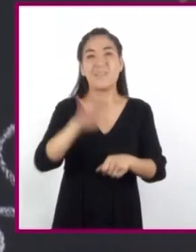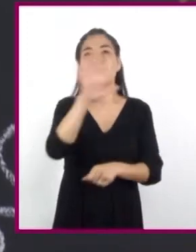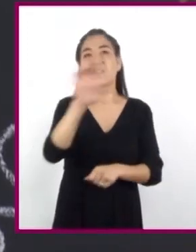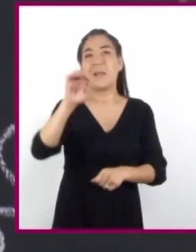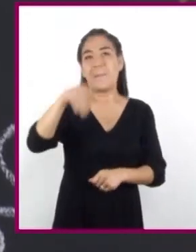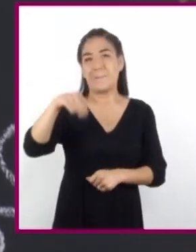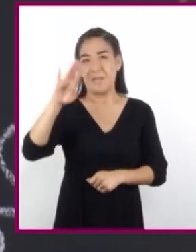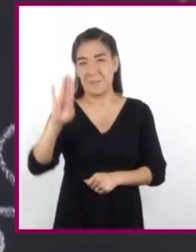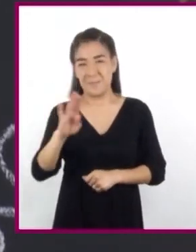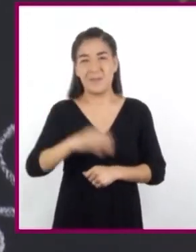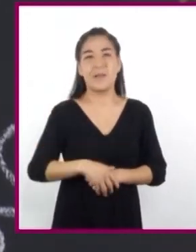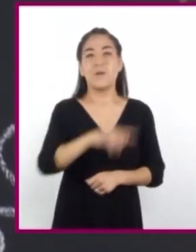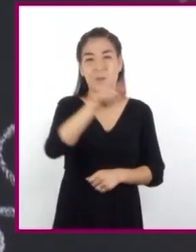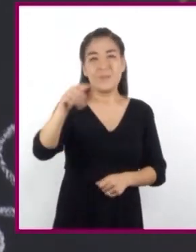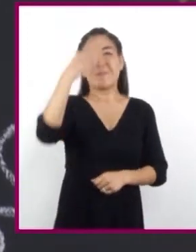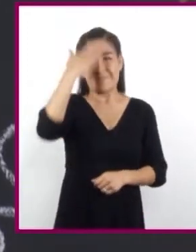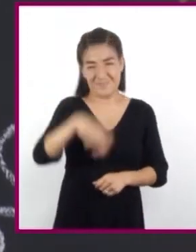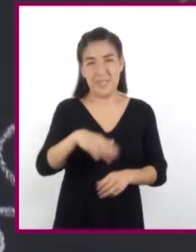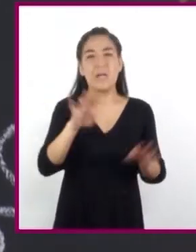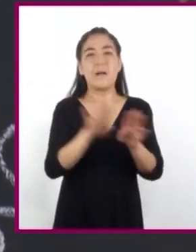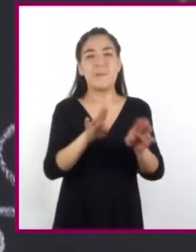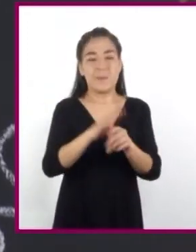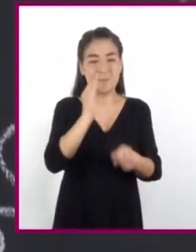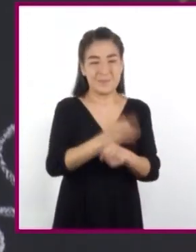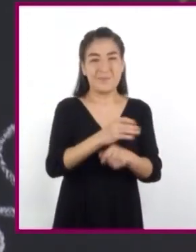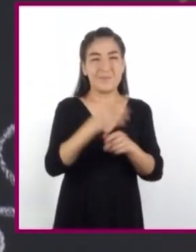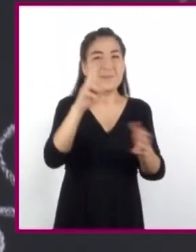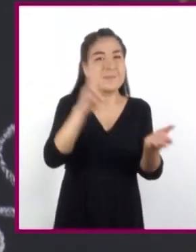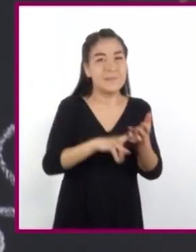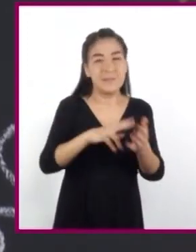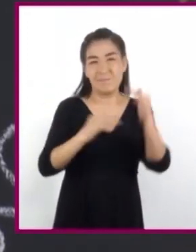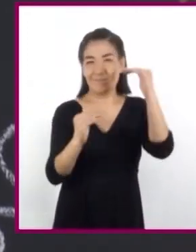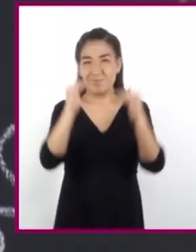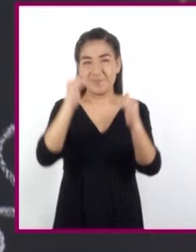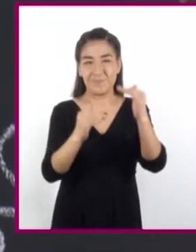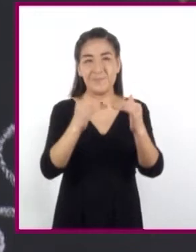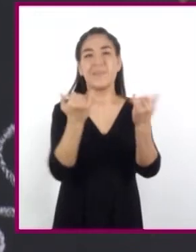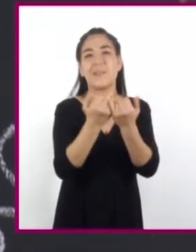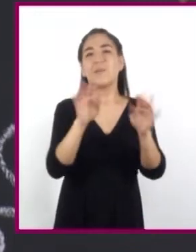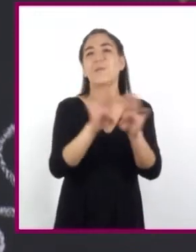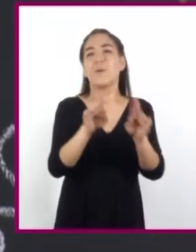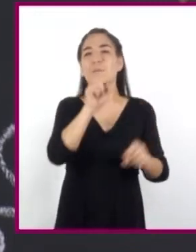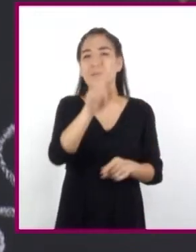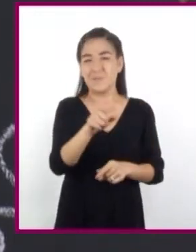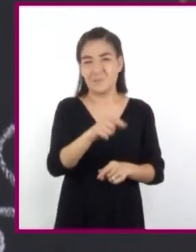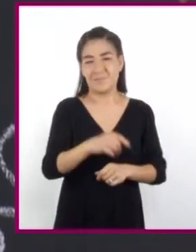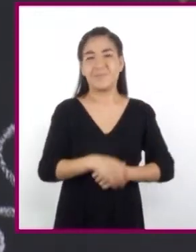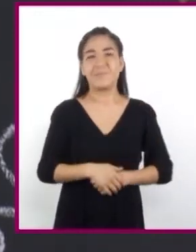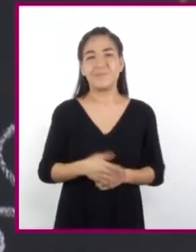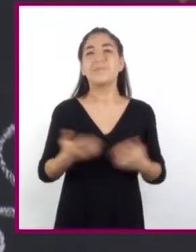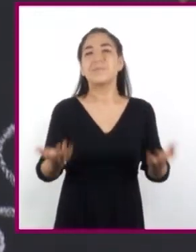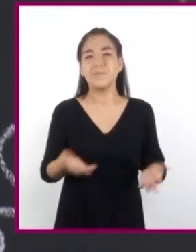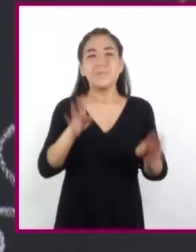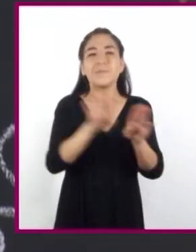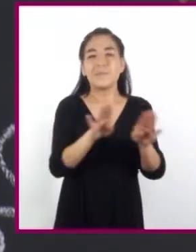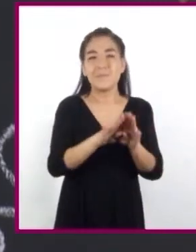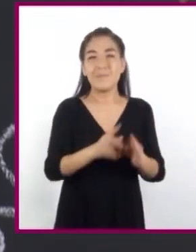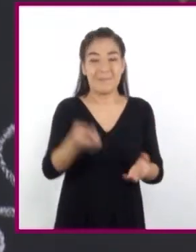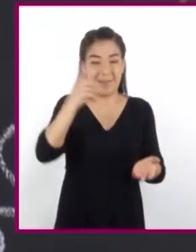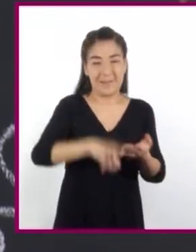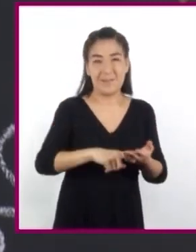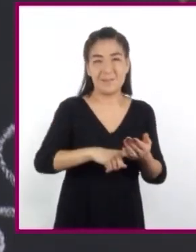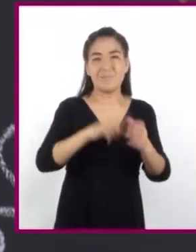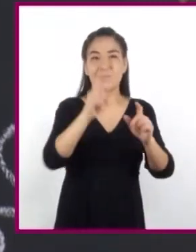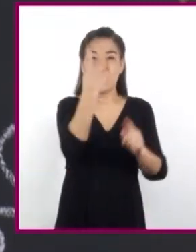ven, en este caso, la constante de proporcionalidad es igual al valor unitario, o sea, al tamaño que ocupa